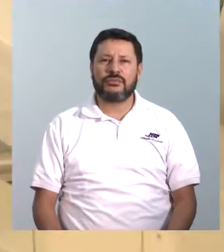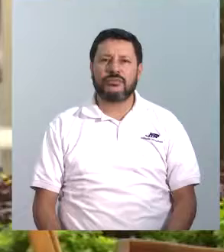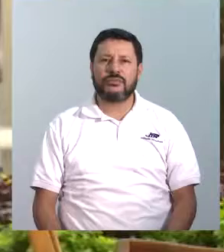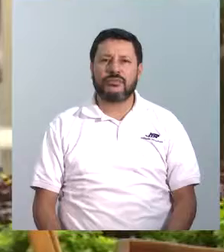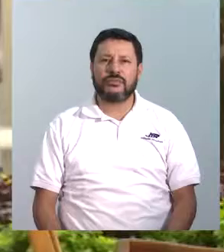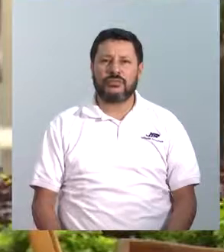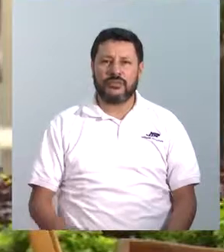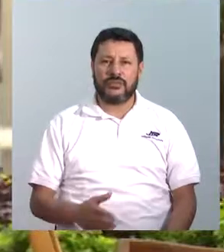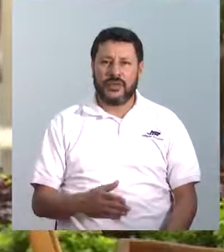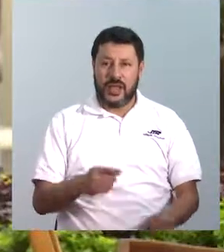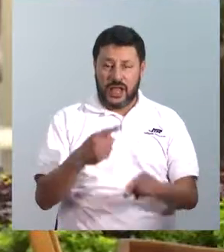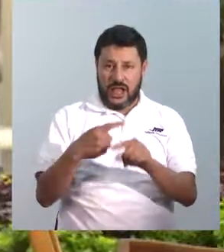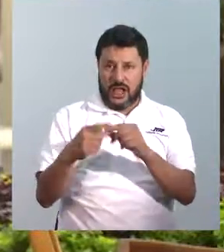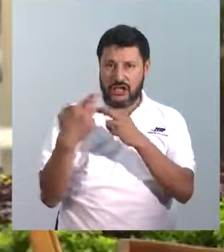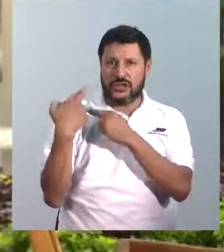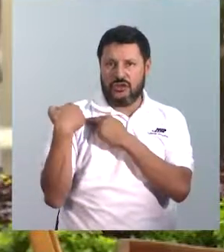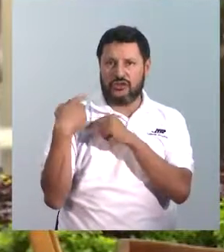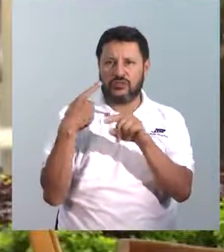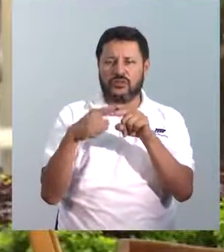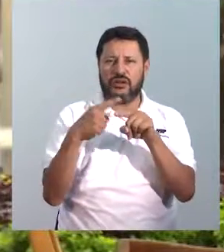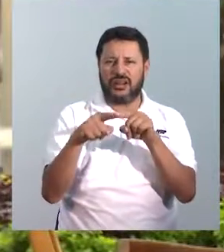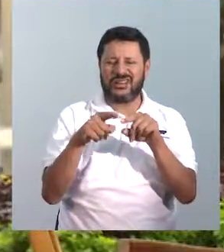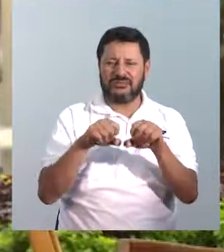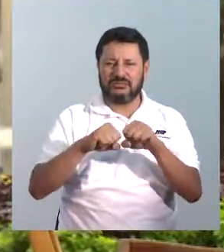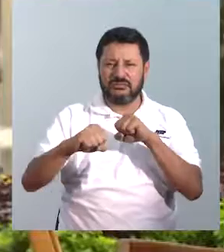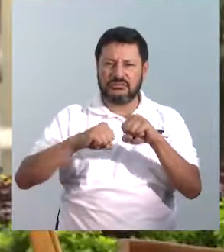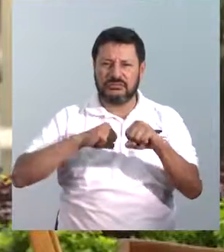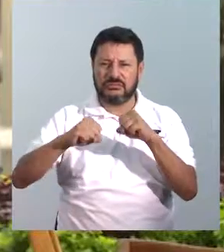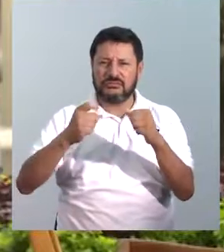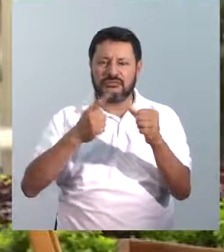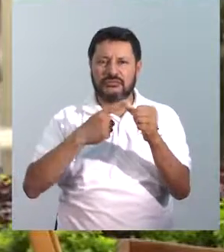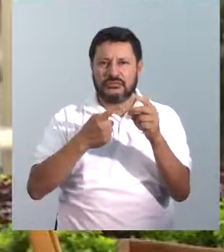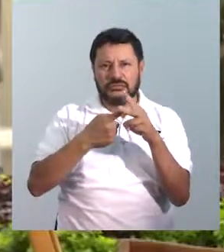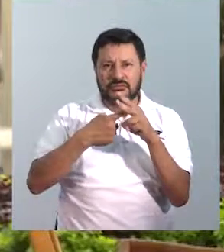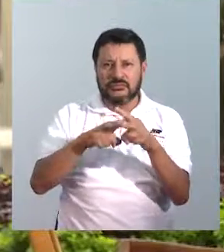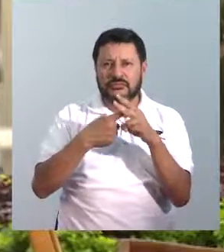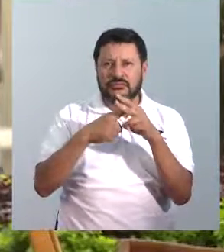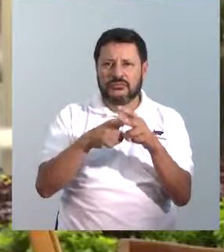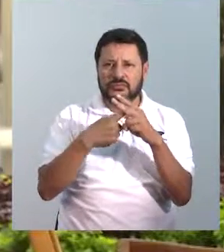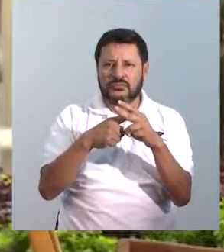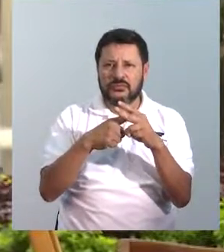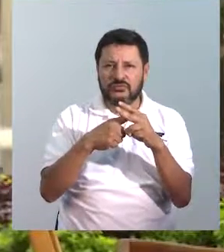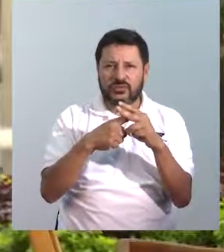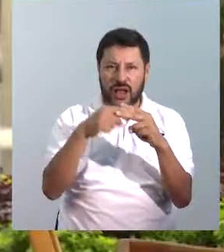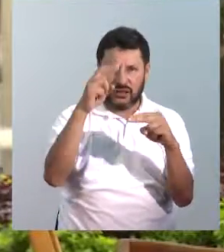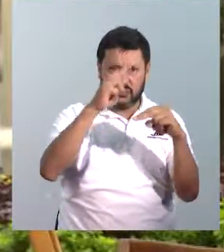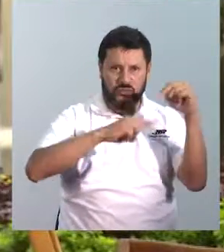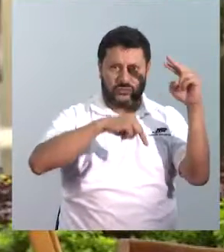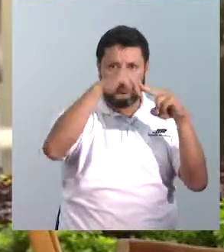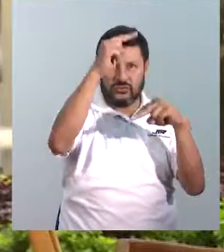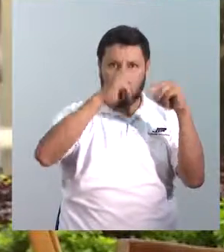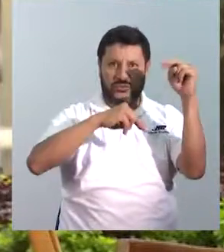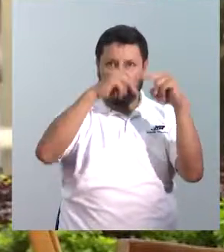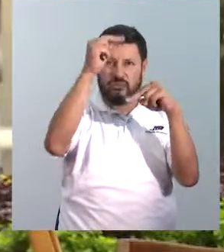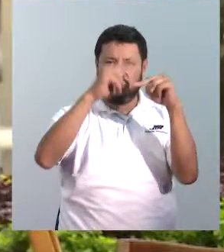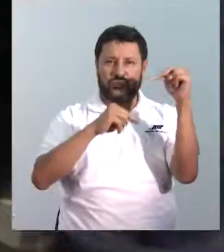En mi cargo se realizan varias actividades que son mantenimiento a la estructura,